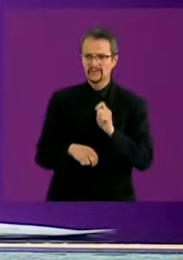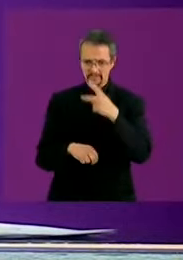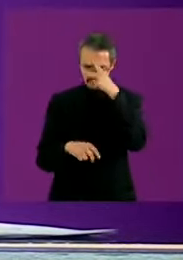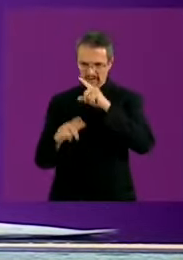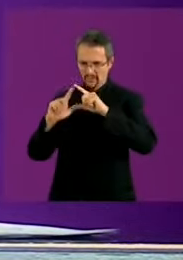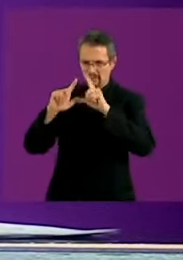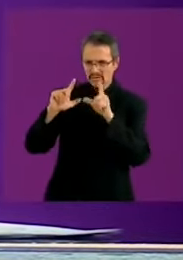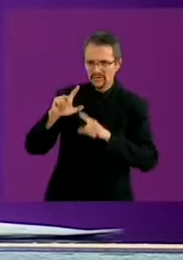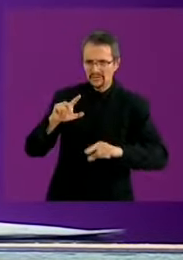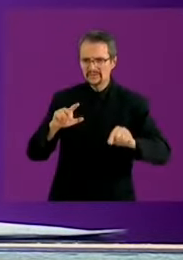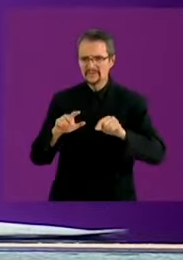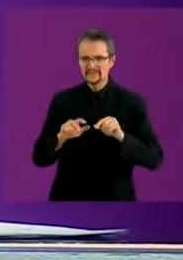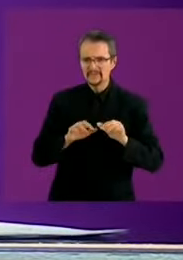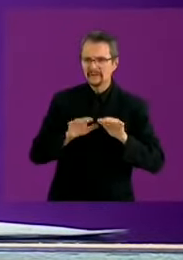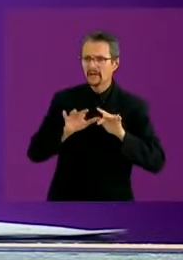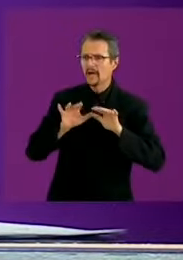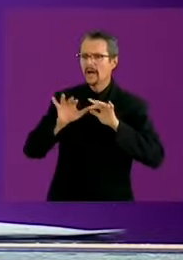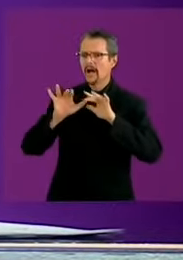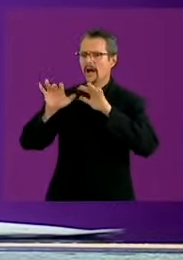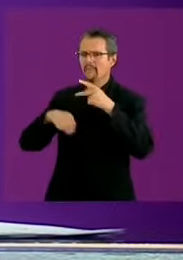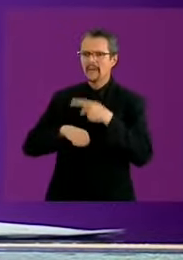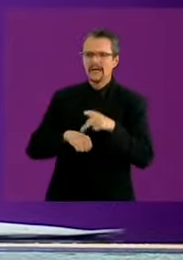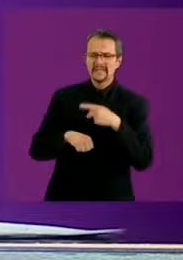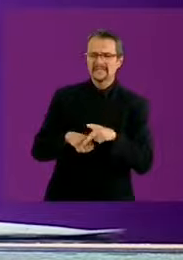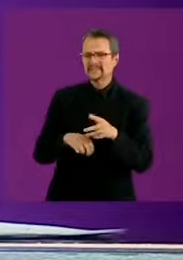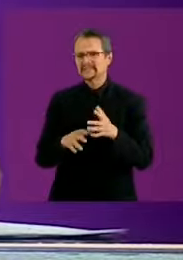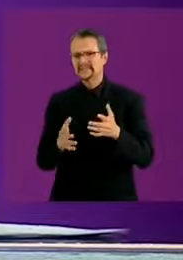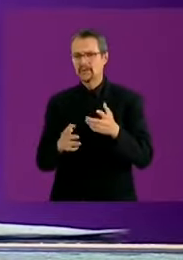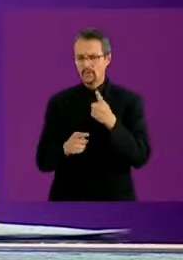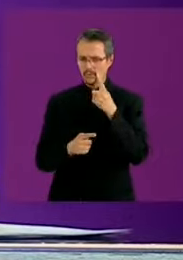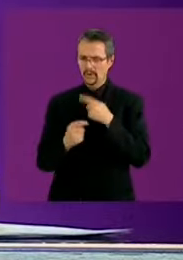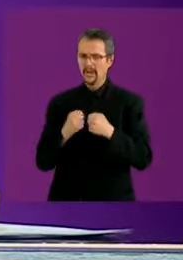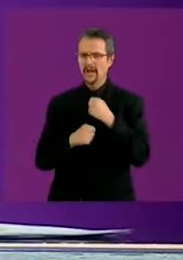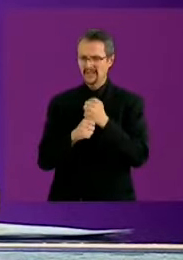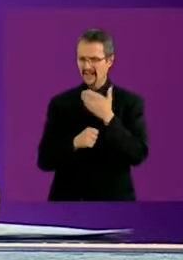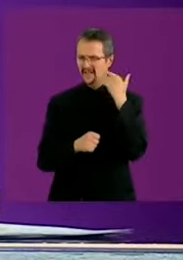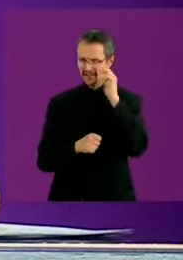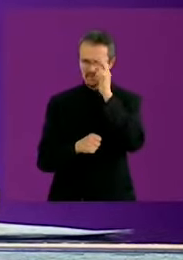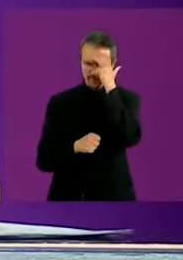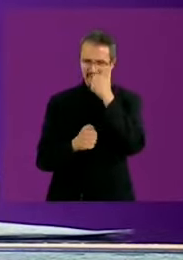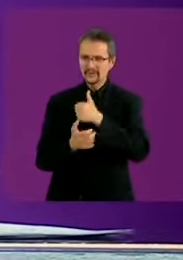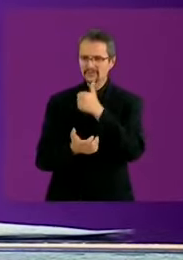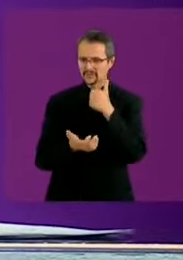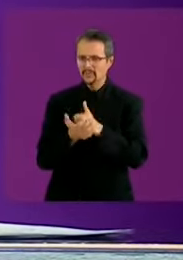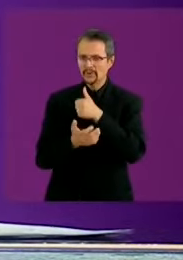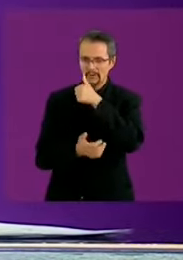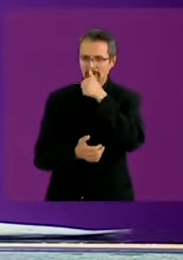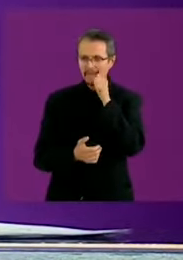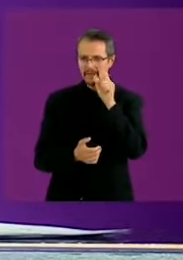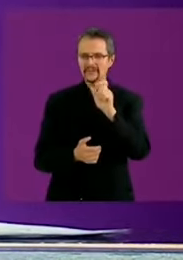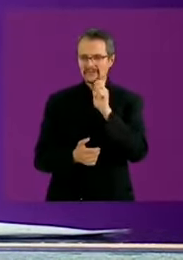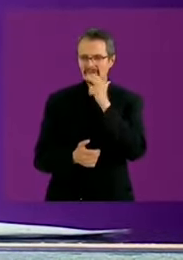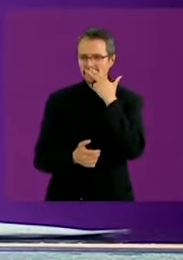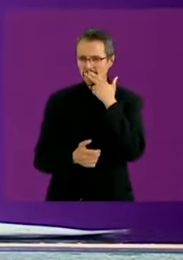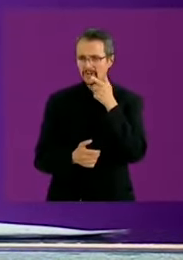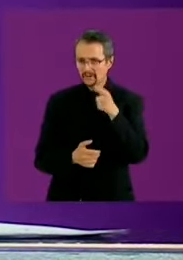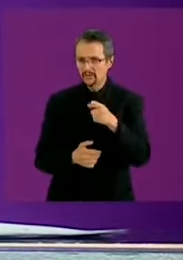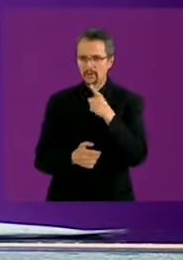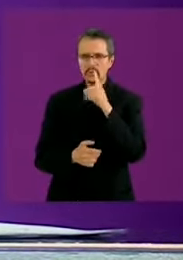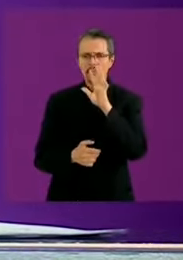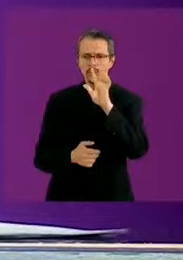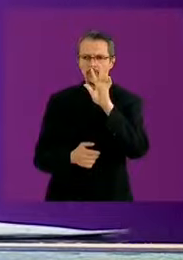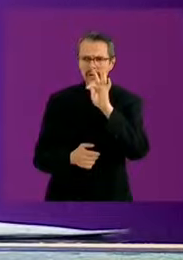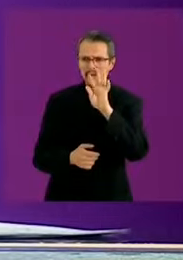Hace unos días se cumplió un año ya de la tragedia en la estación migratoria de Ciudad Juárez, Chihuahua, donde murieron 40 personas